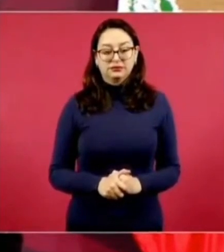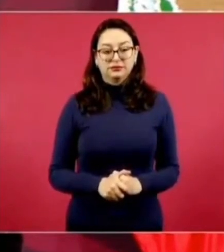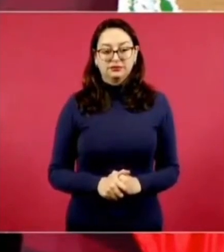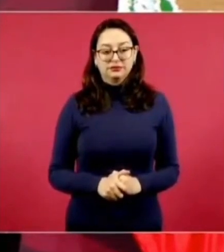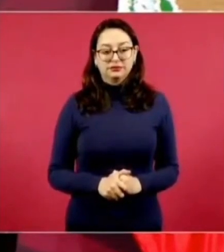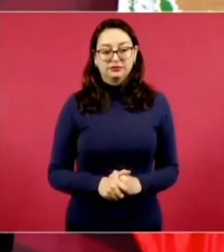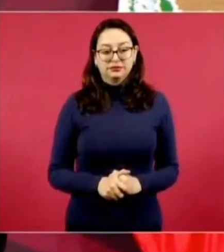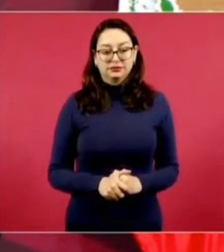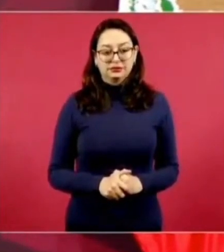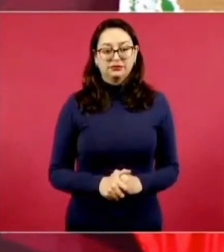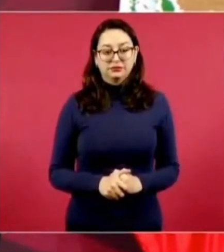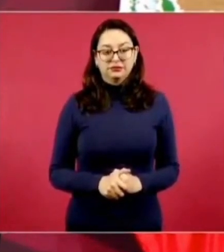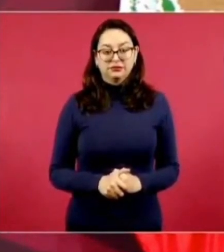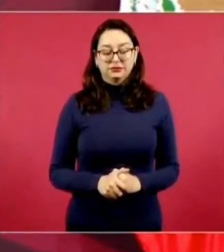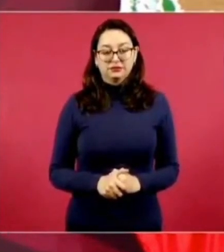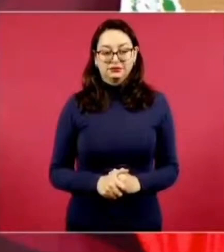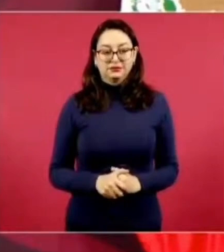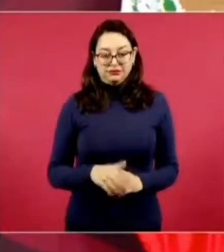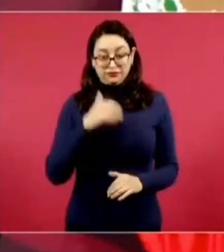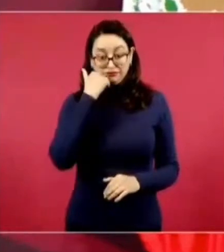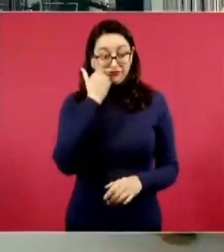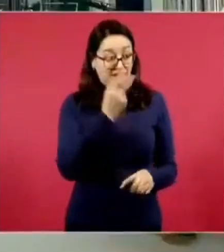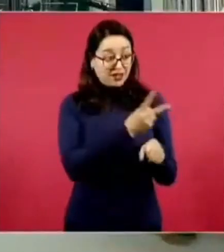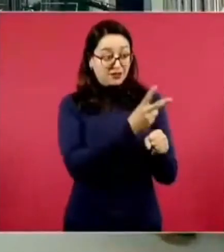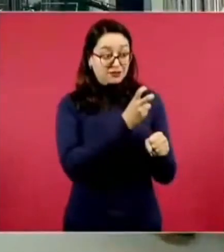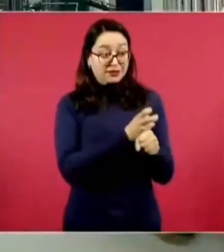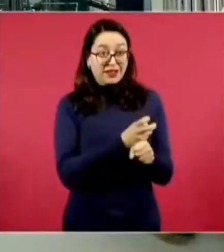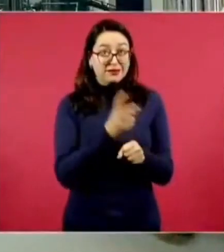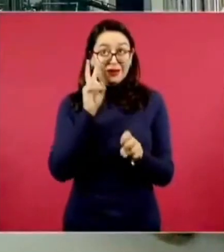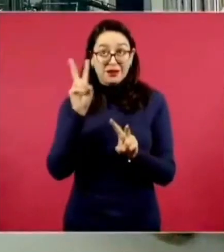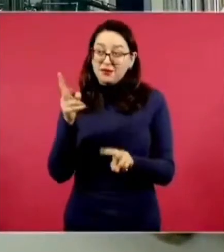si me gustaría mucho invitarles pero se va a poder